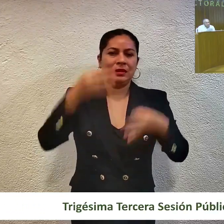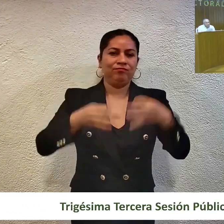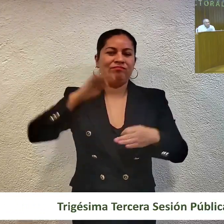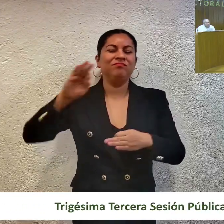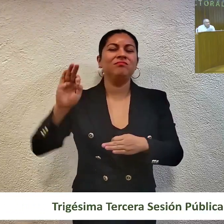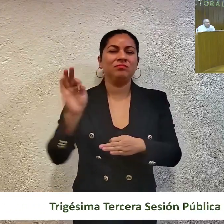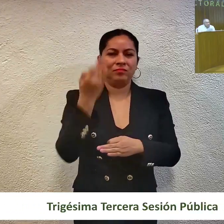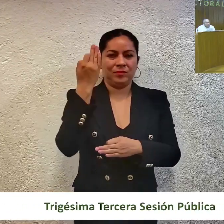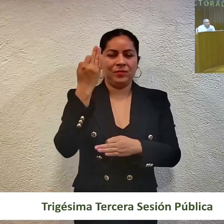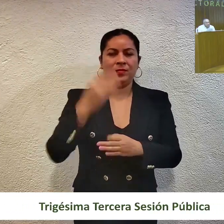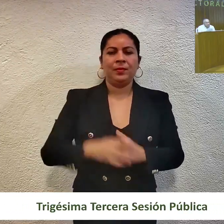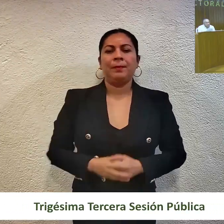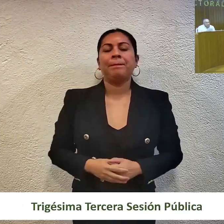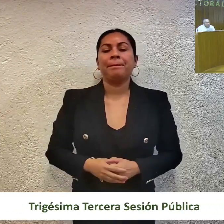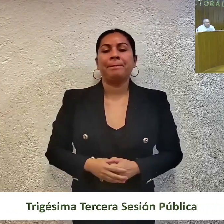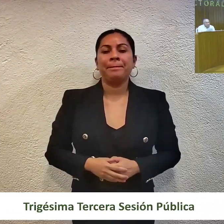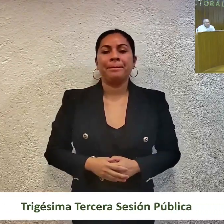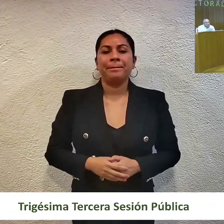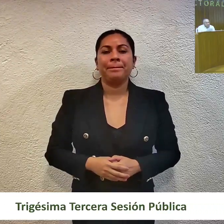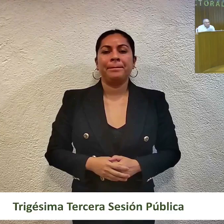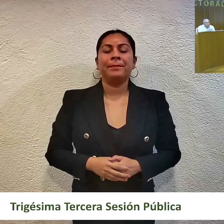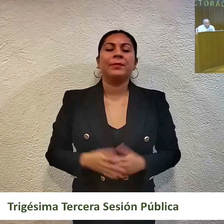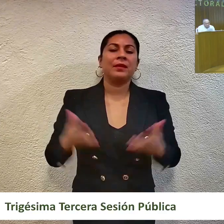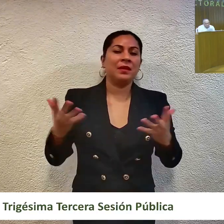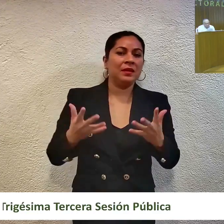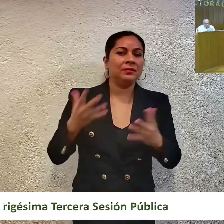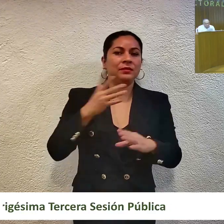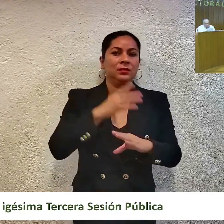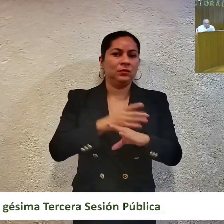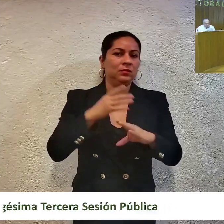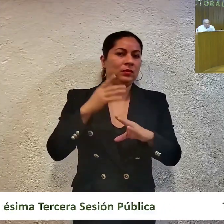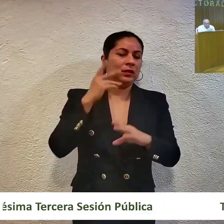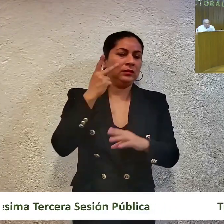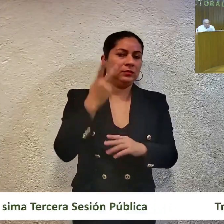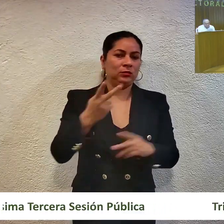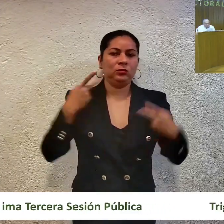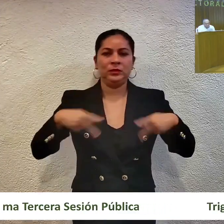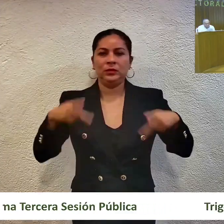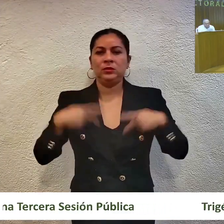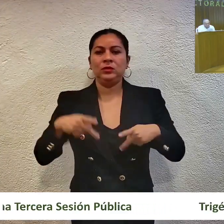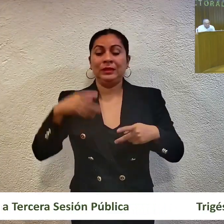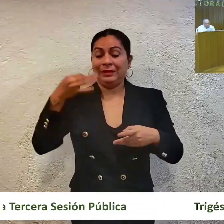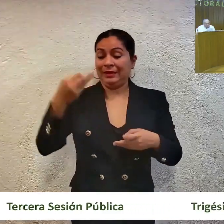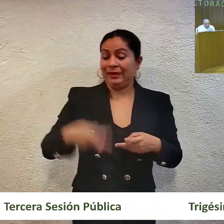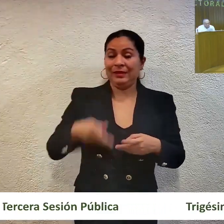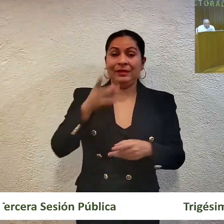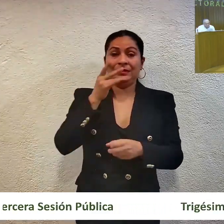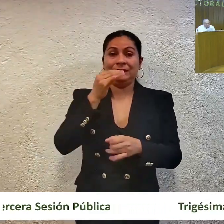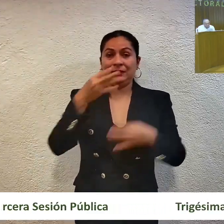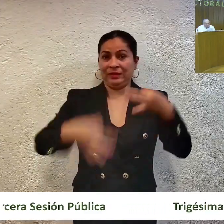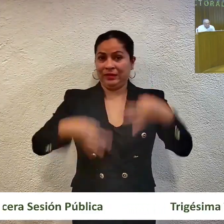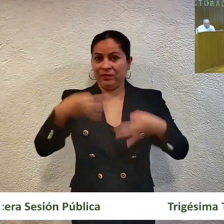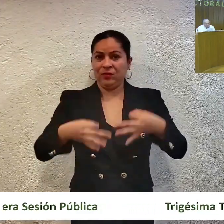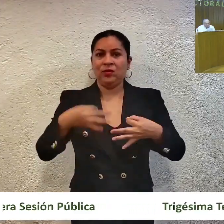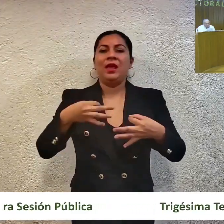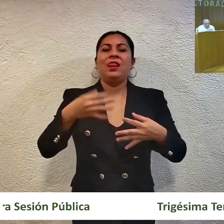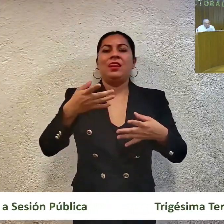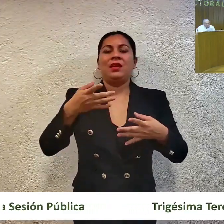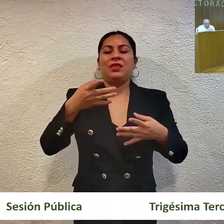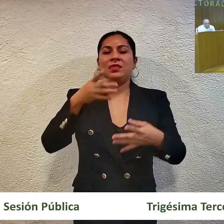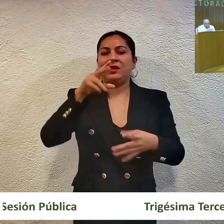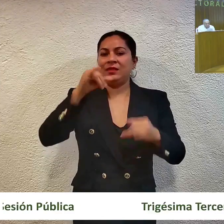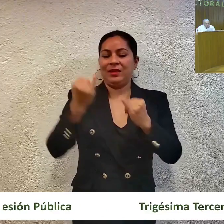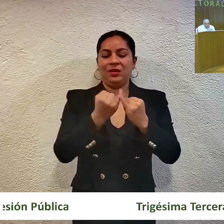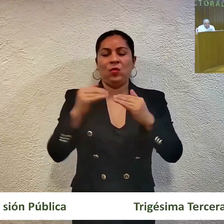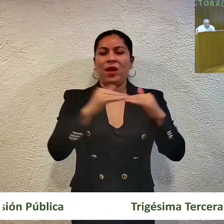Judicial de la Federación, pretendiendo las actoras que este Tribunal Electoral, en observancia del principio de igualdad y no discriminación,